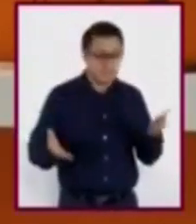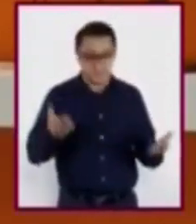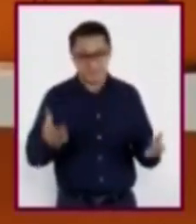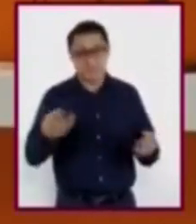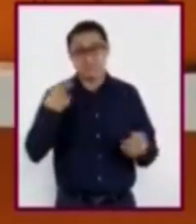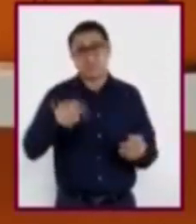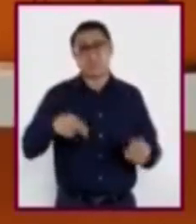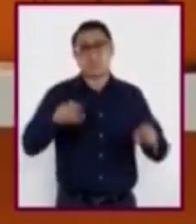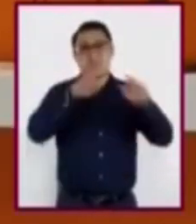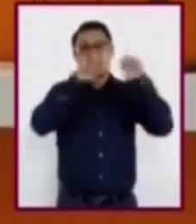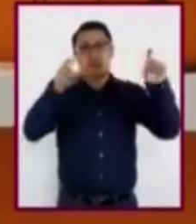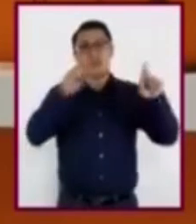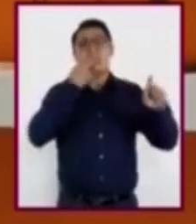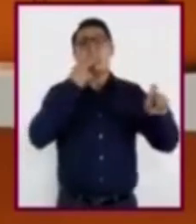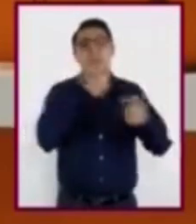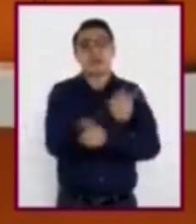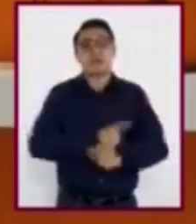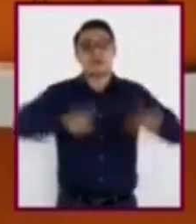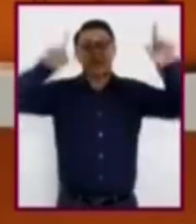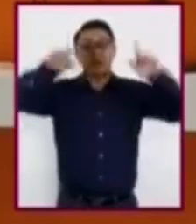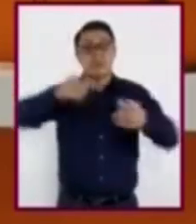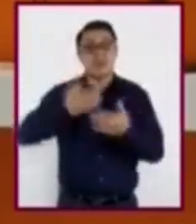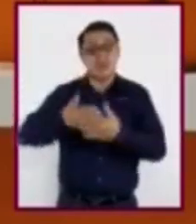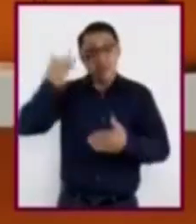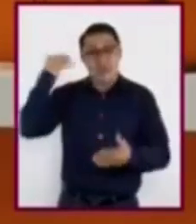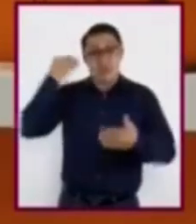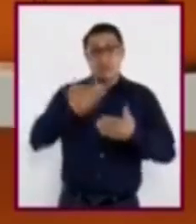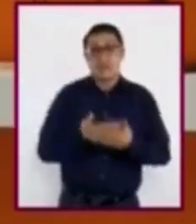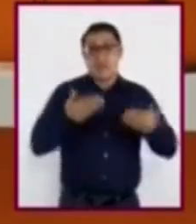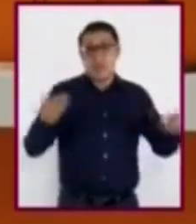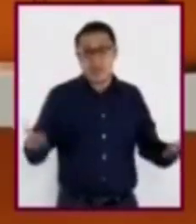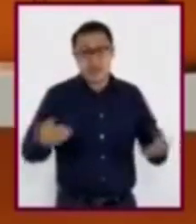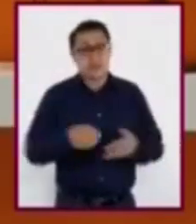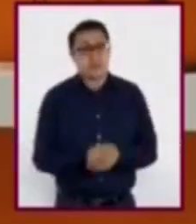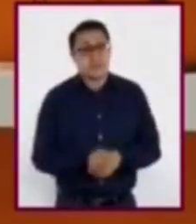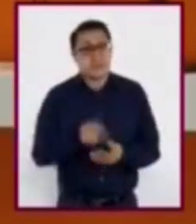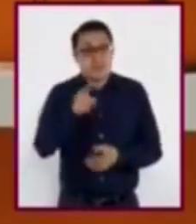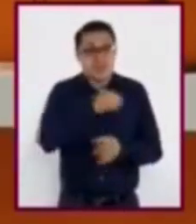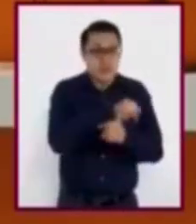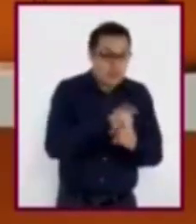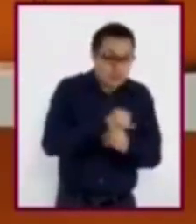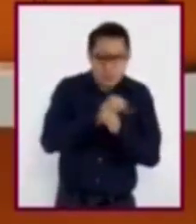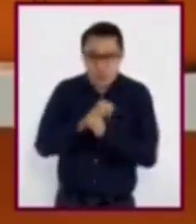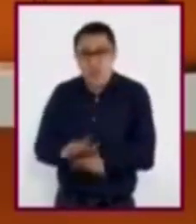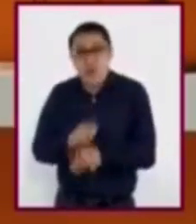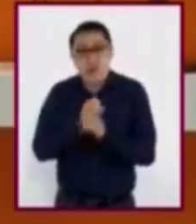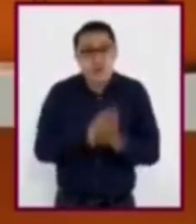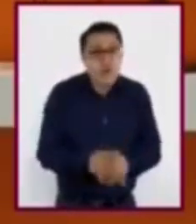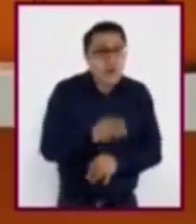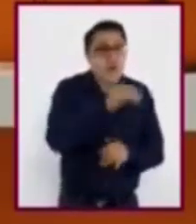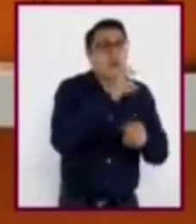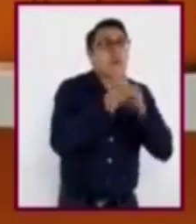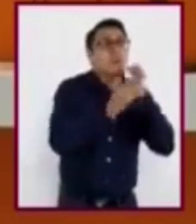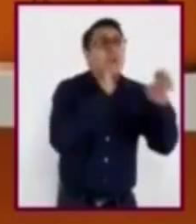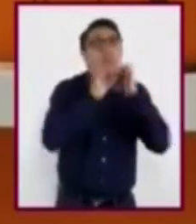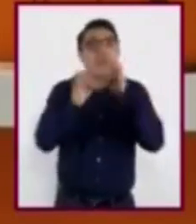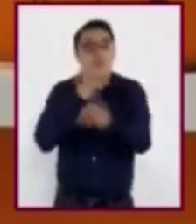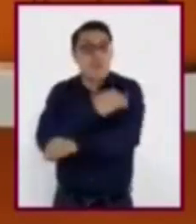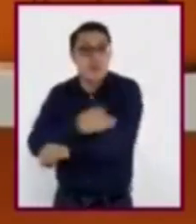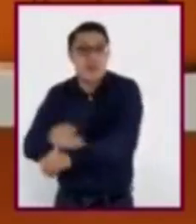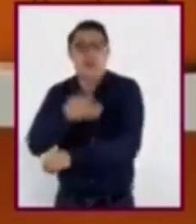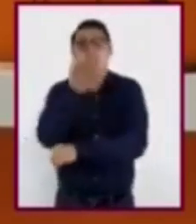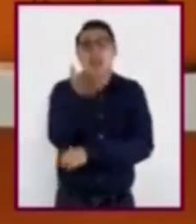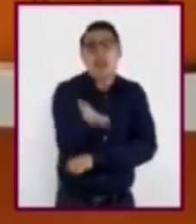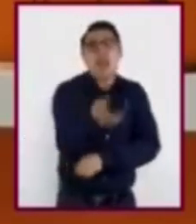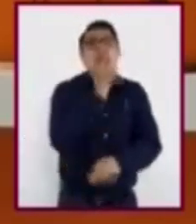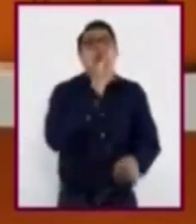El ejercicio de la libertad ayer y hoy. Obtengan la información entrevistando a sus familiares. Solicítenles